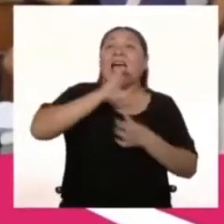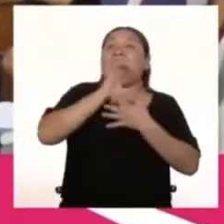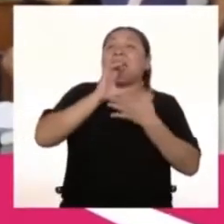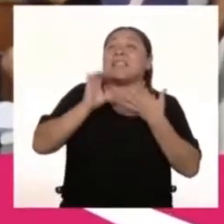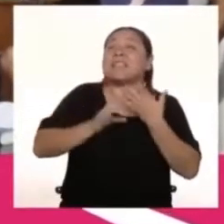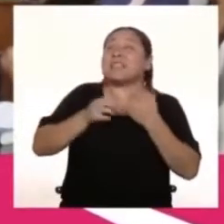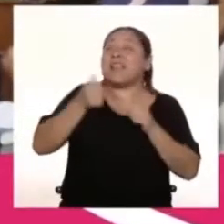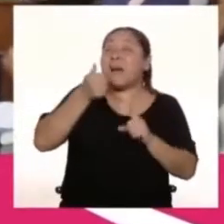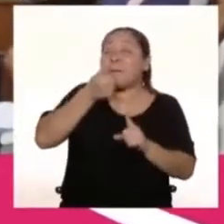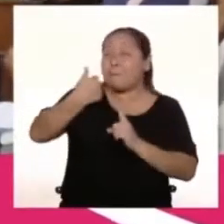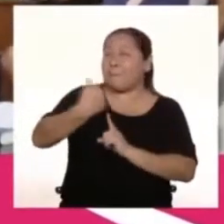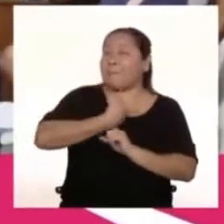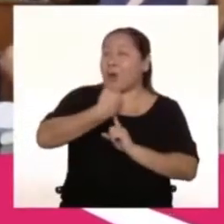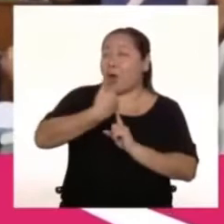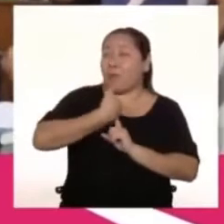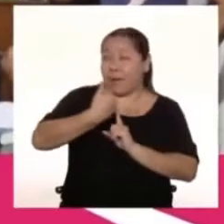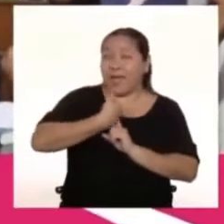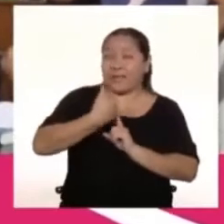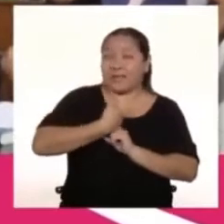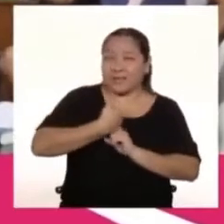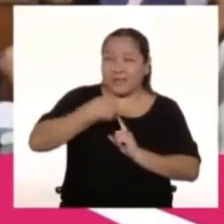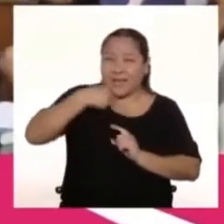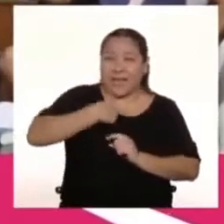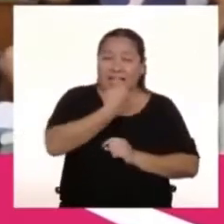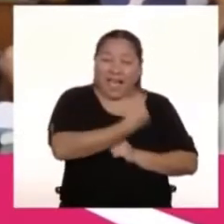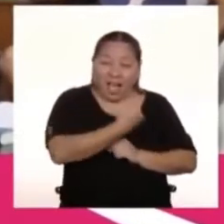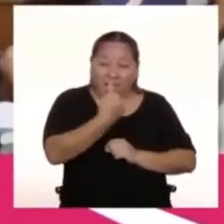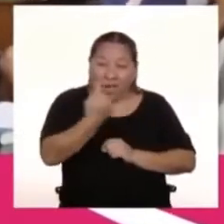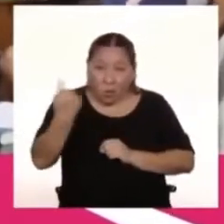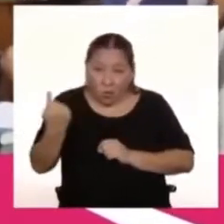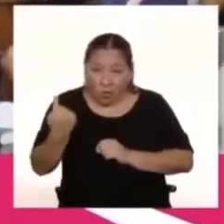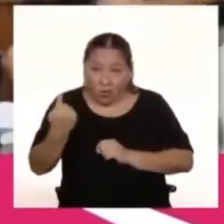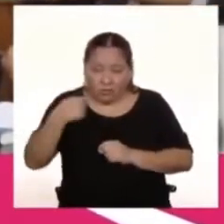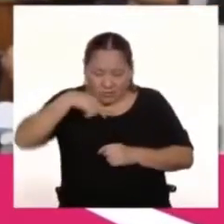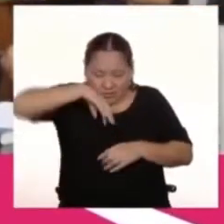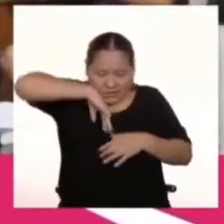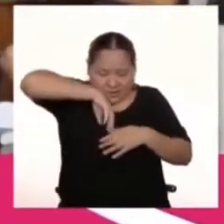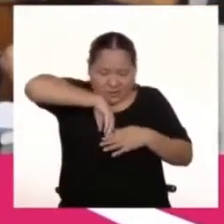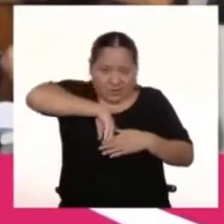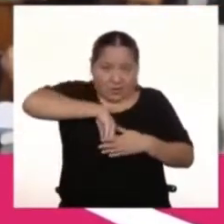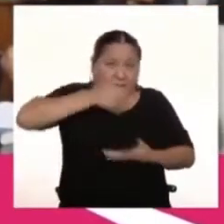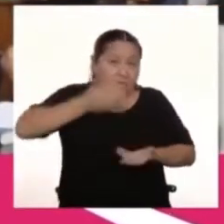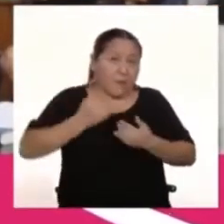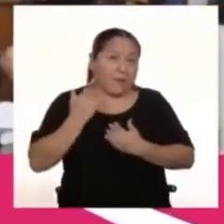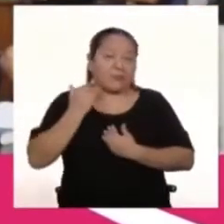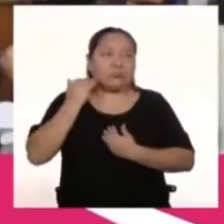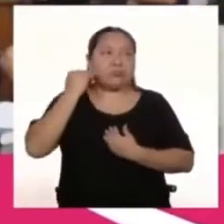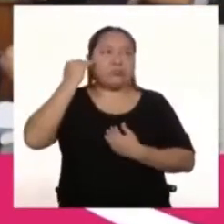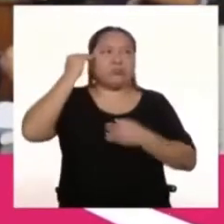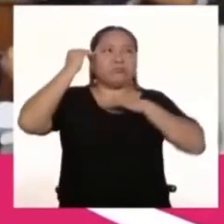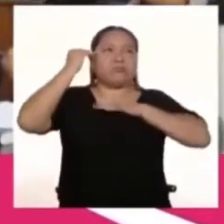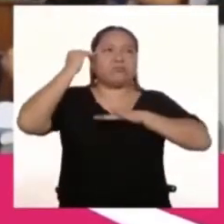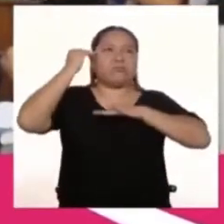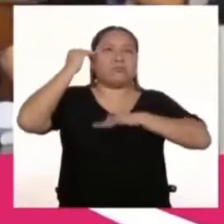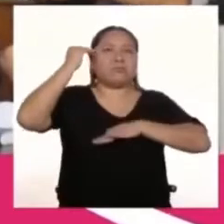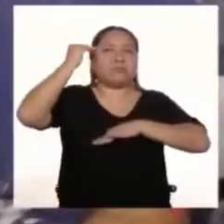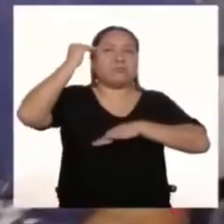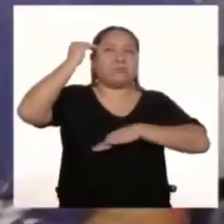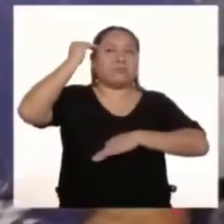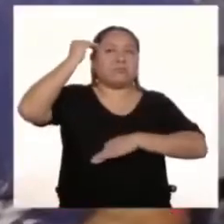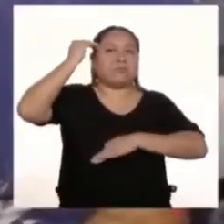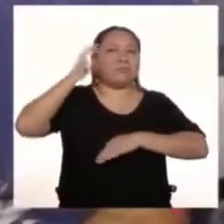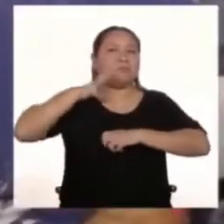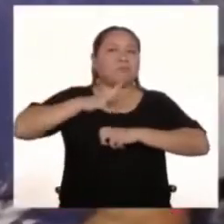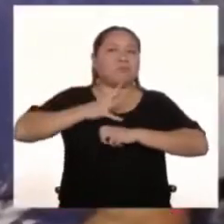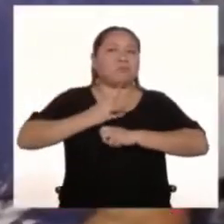Auténticas De cada uno De ustedes Que Después Cuando entran A la etapa De la adolescencia Están perdiendo Poco a